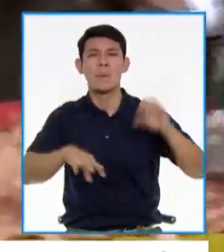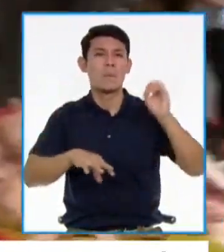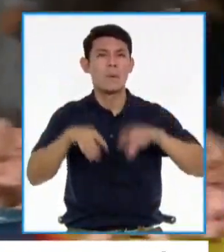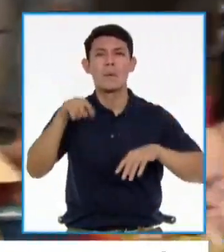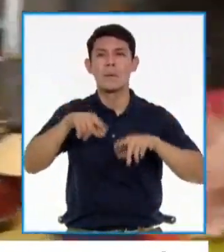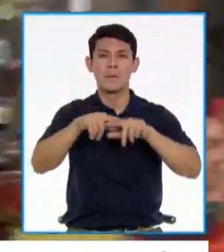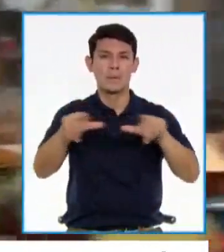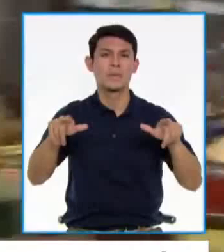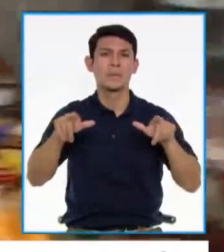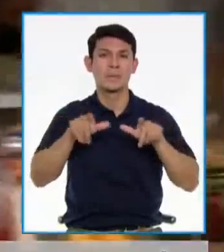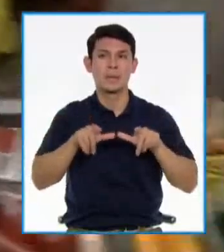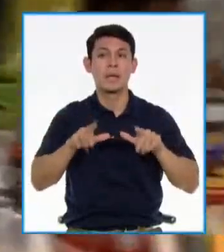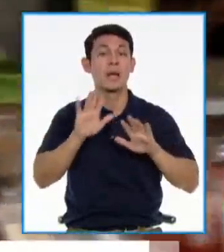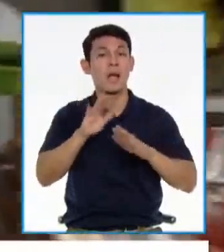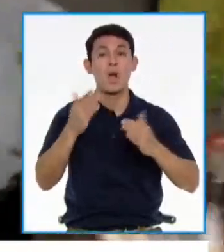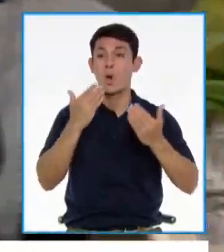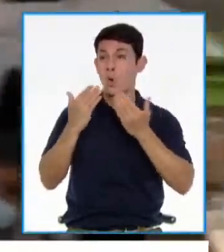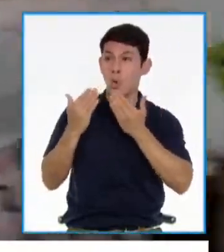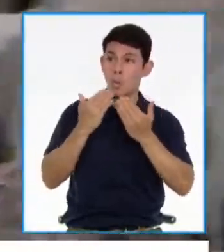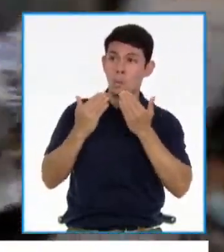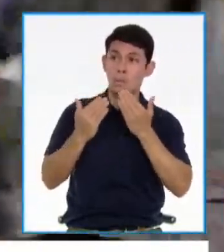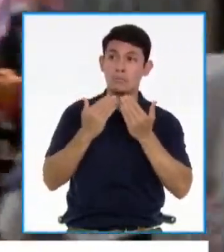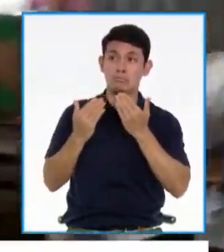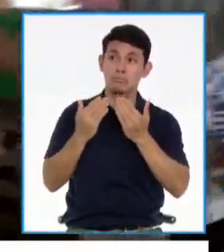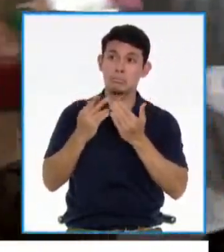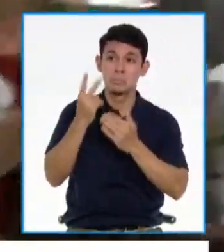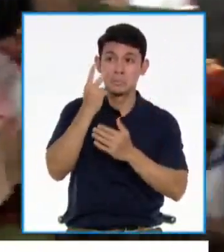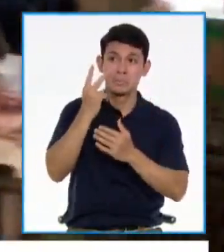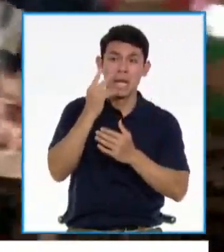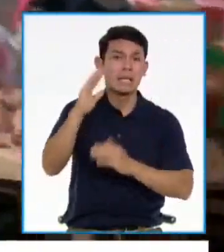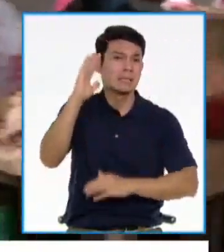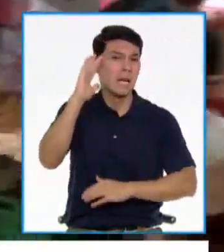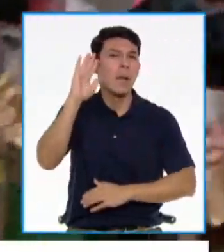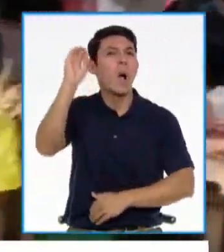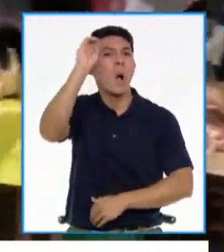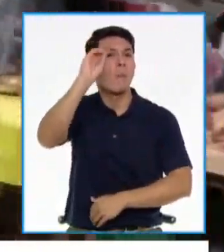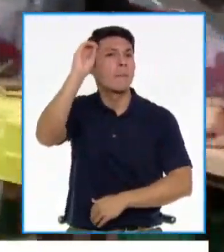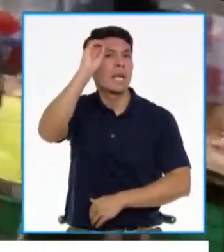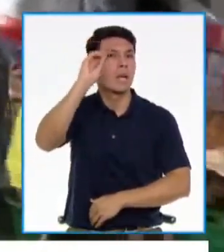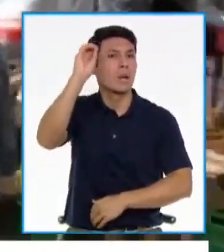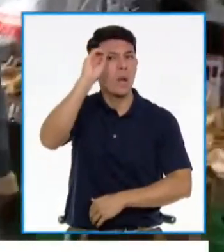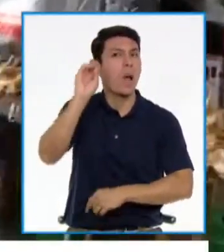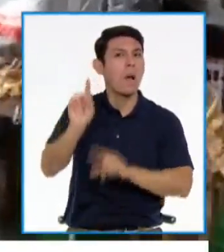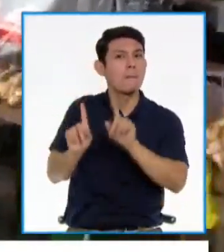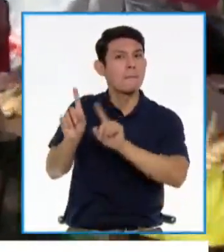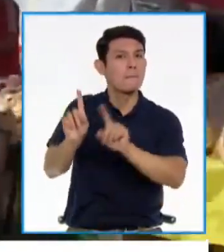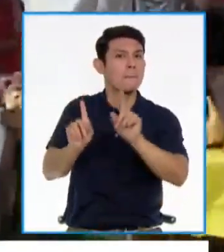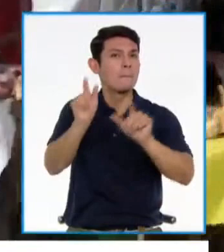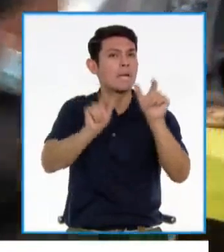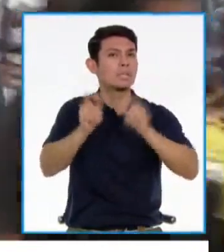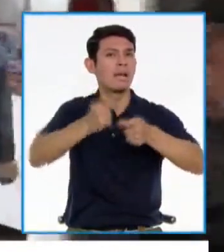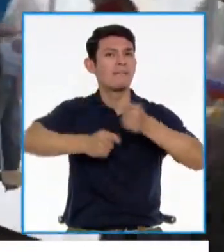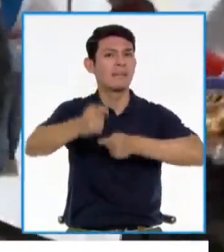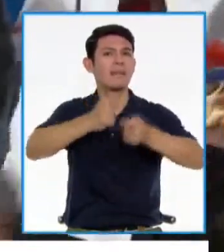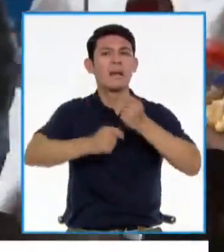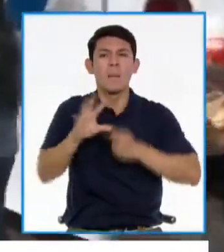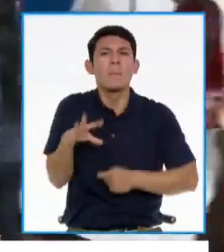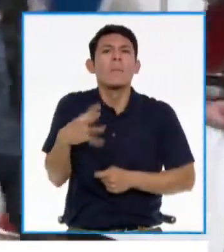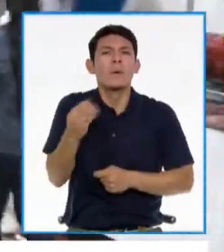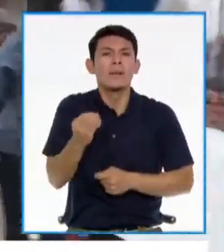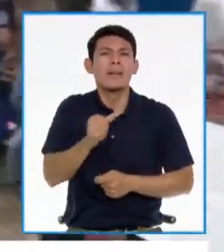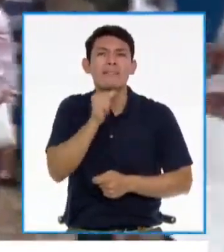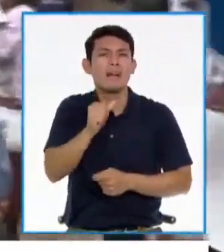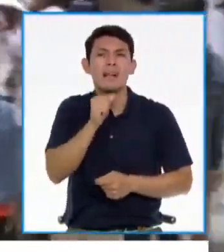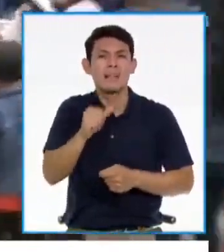lugar. Vamos a conversar rápidamente y saber la opinión de cada una de estas vendedoras, porque no usan correctamente la